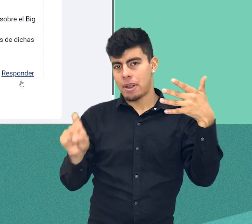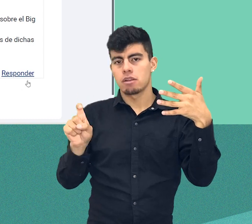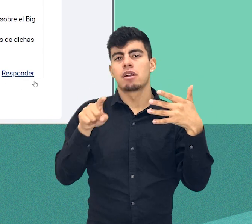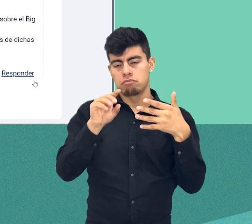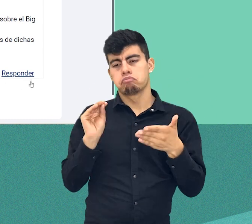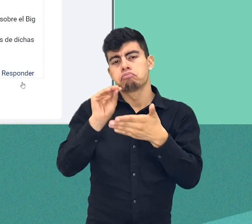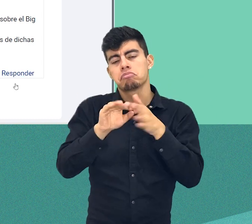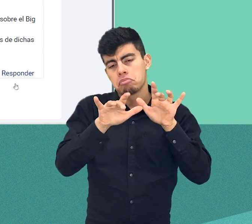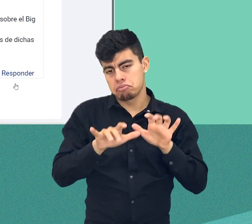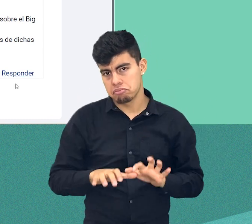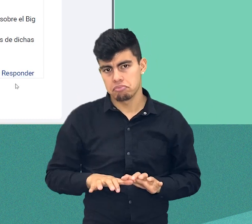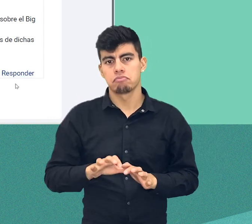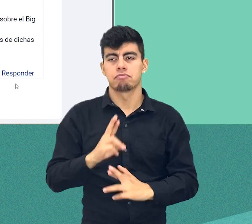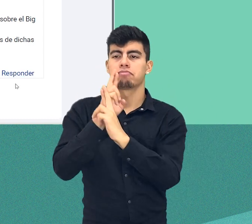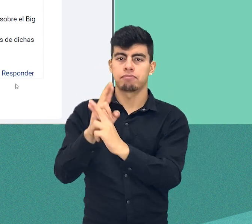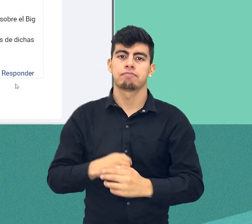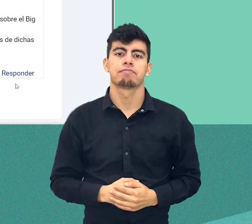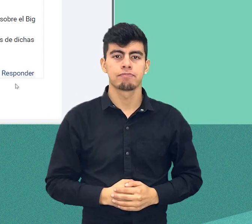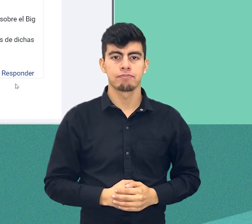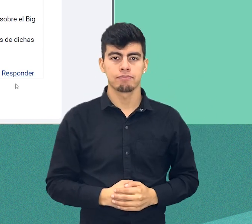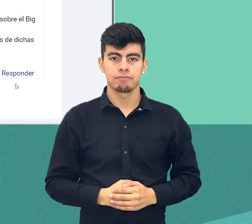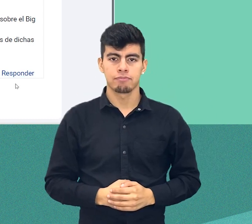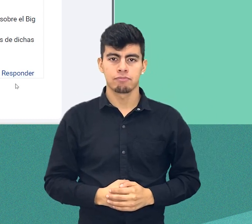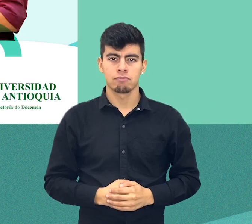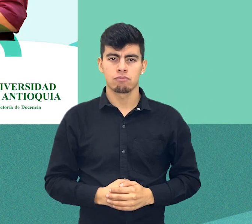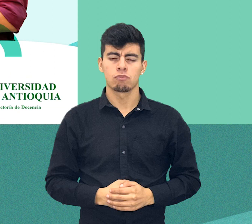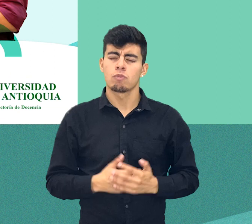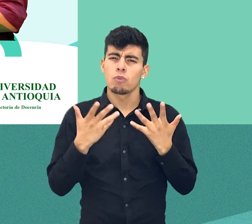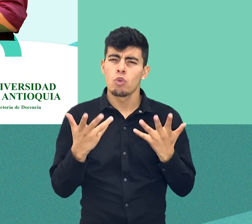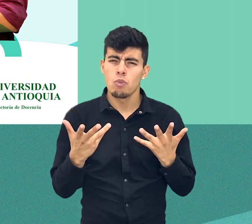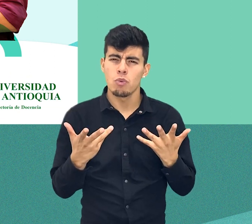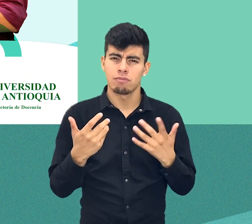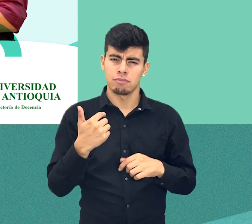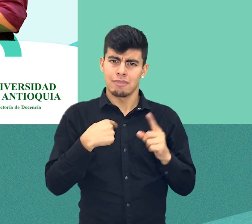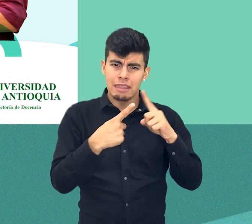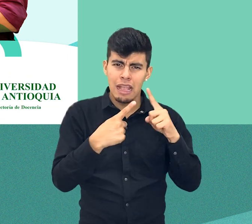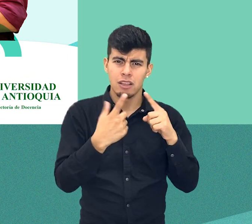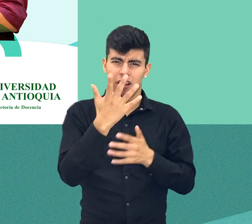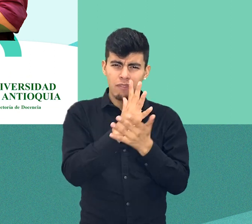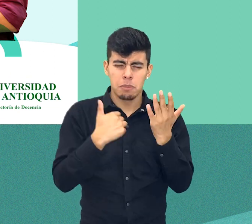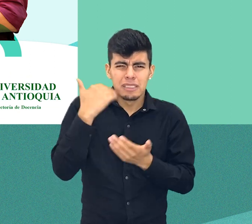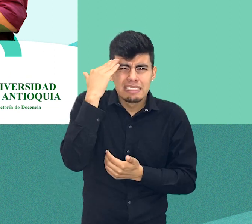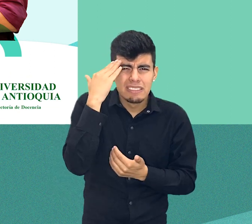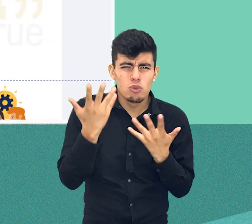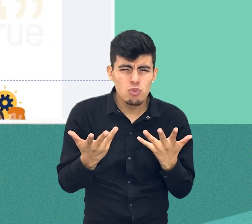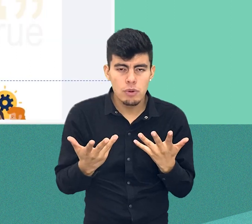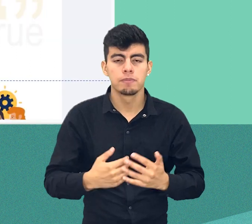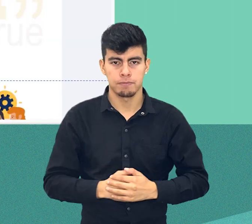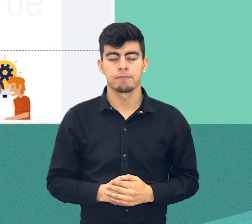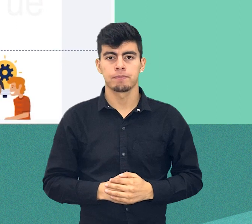costado inferior derecho de la intervención del docente. Cómo acceder a la nota obtenida en una tarea.